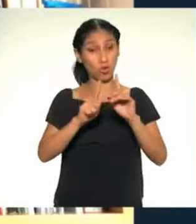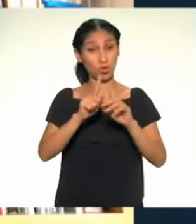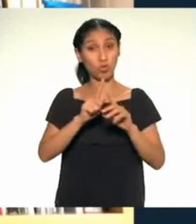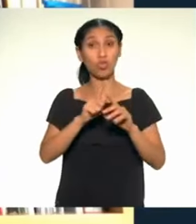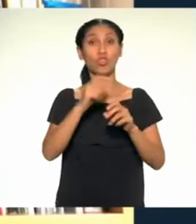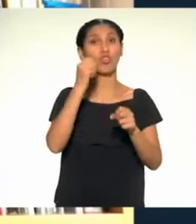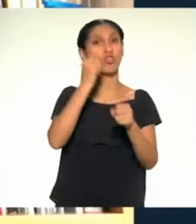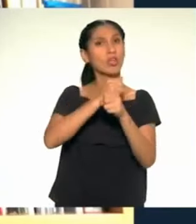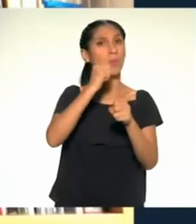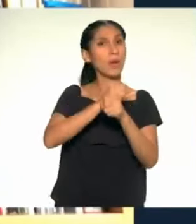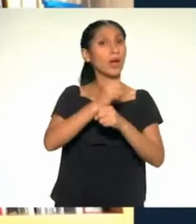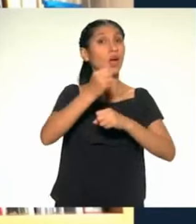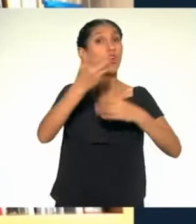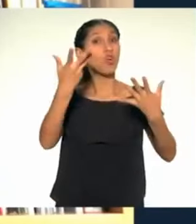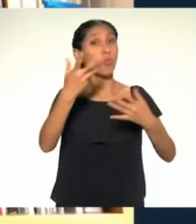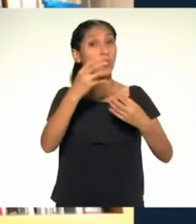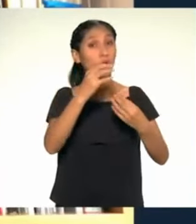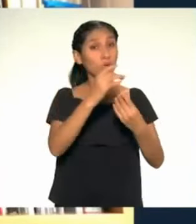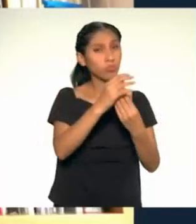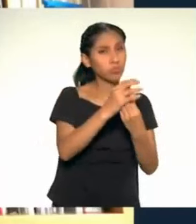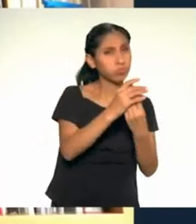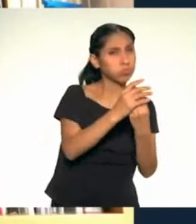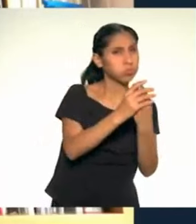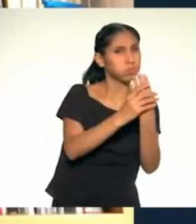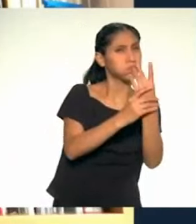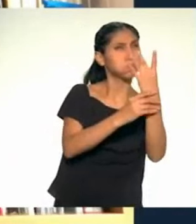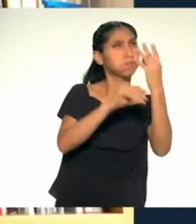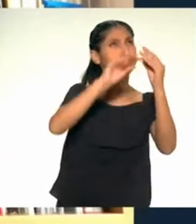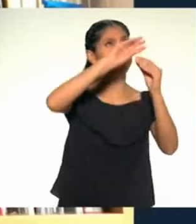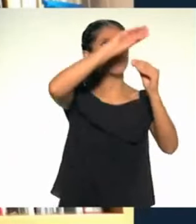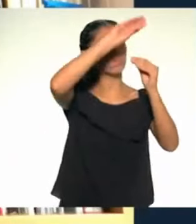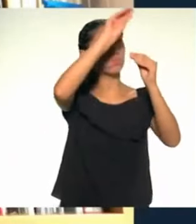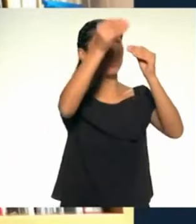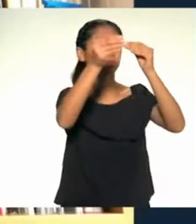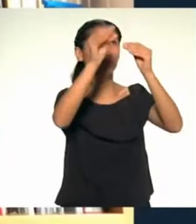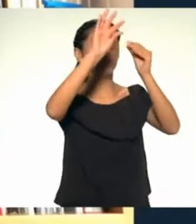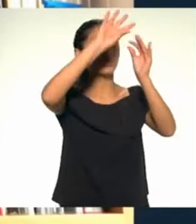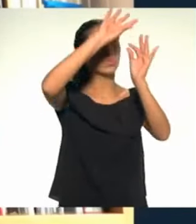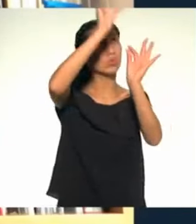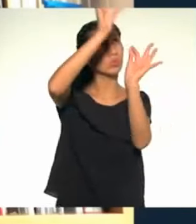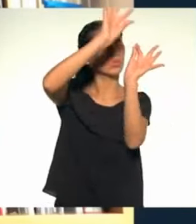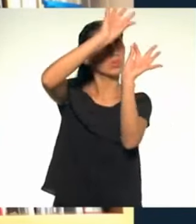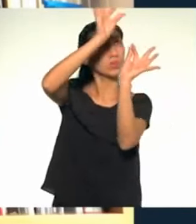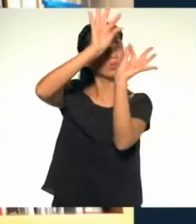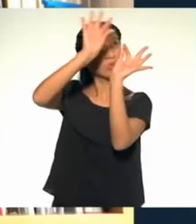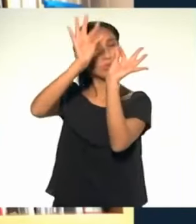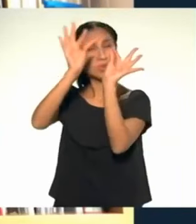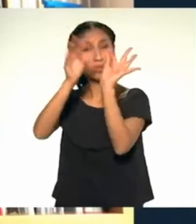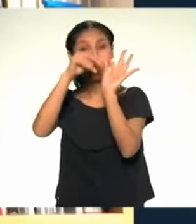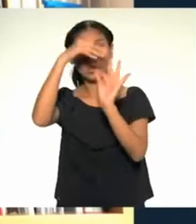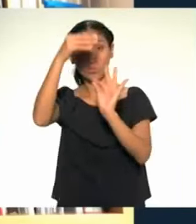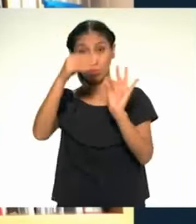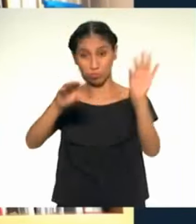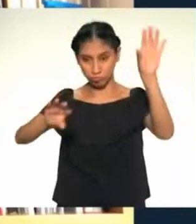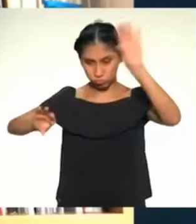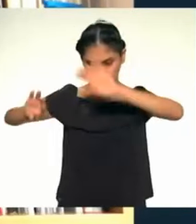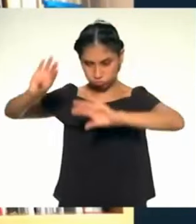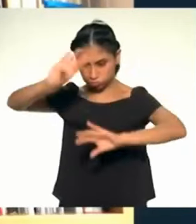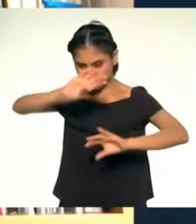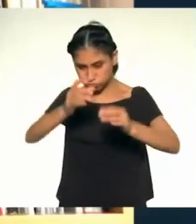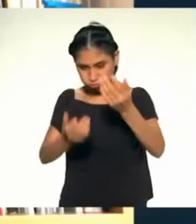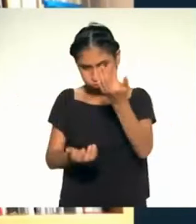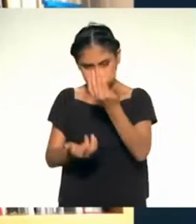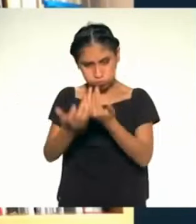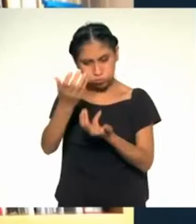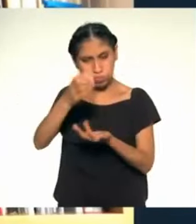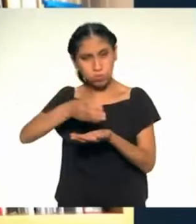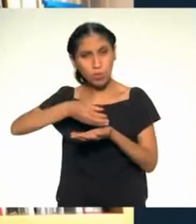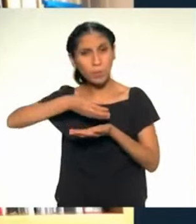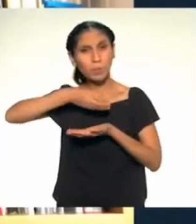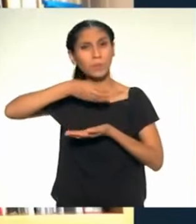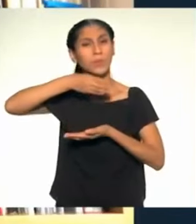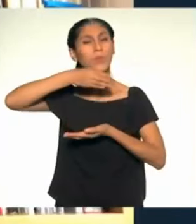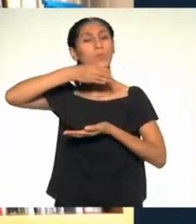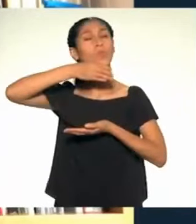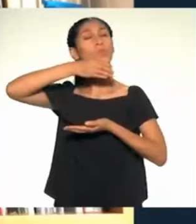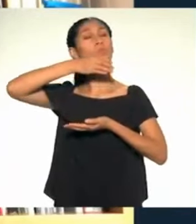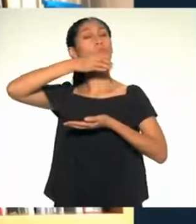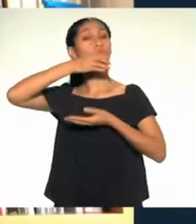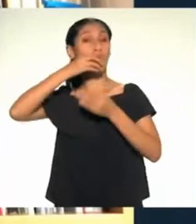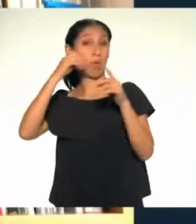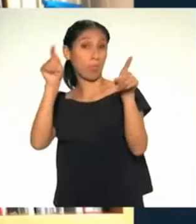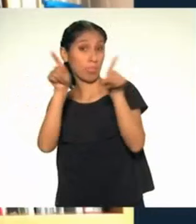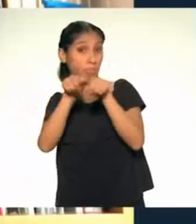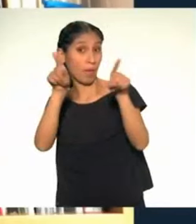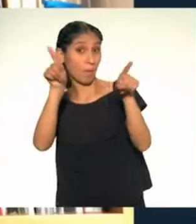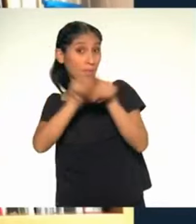con hierbas aromáticas. Y podemos ayudar a poner en valor productos de nuestra agrobiodiversidad. Tenemos